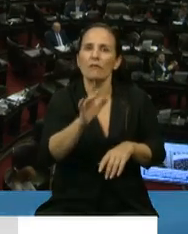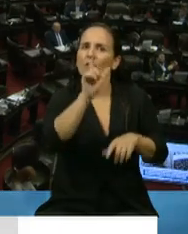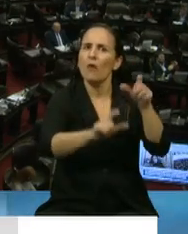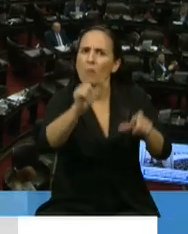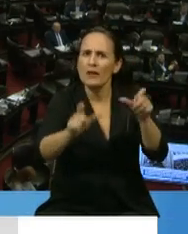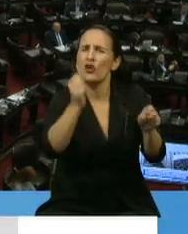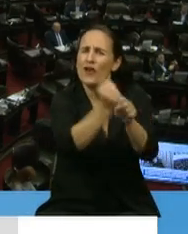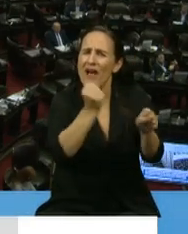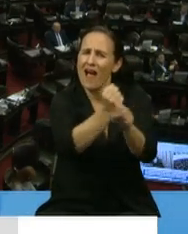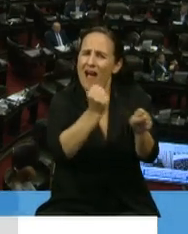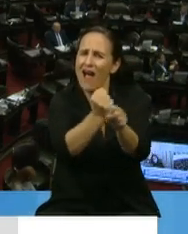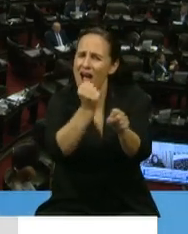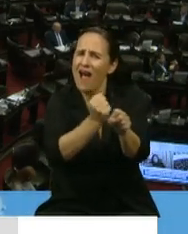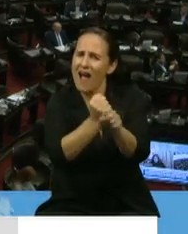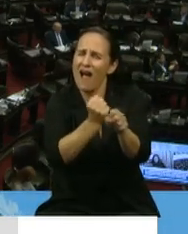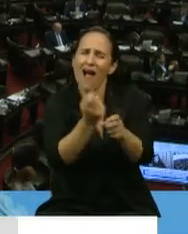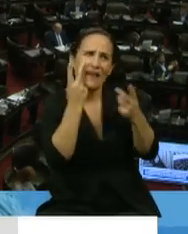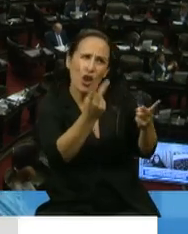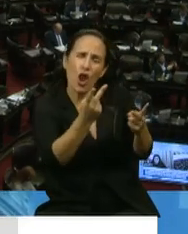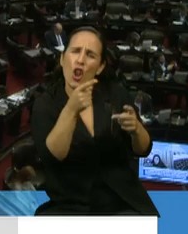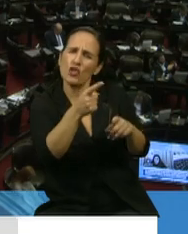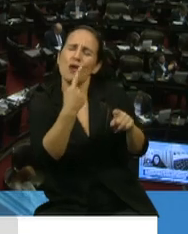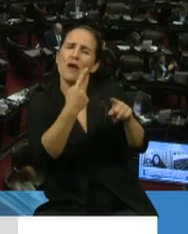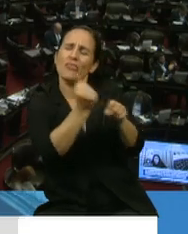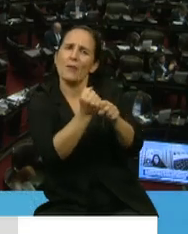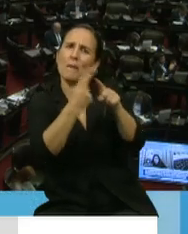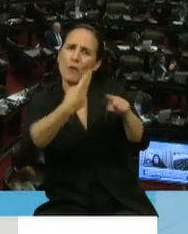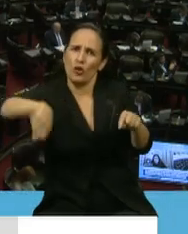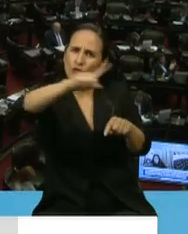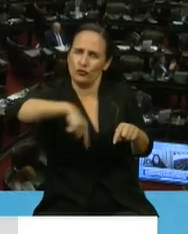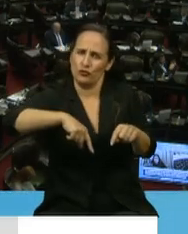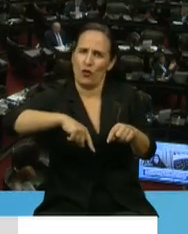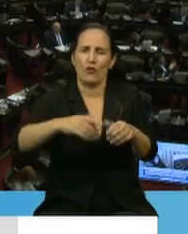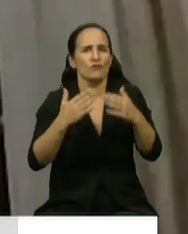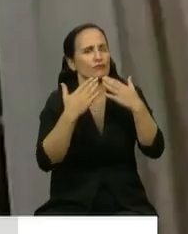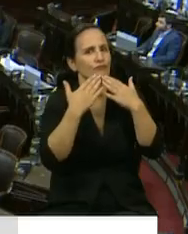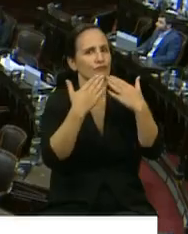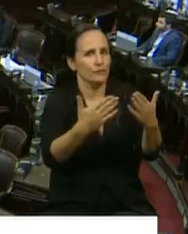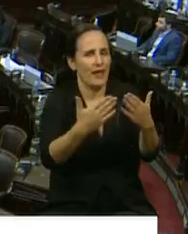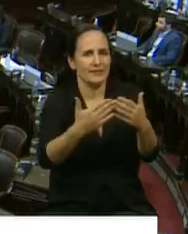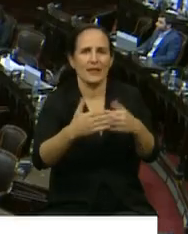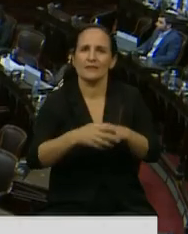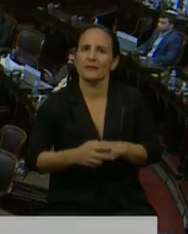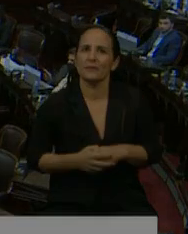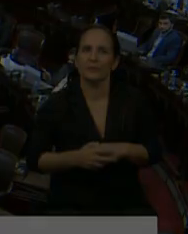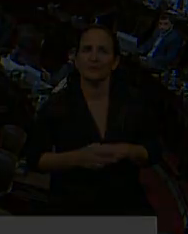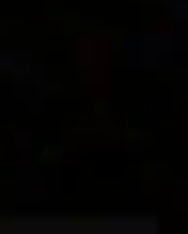trabajando por todos y por todas en este momento. Muchas gracias. Gracias, diputada Jimena López.